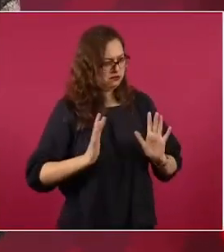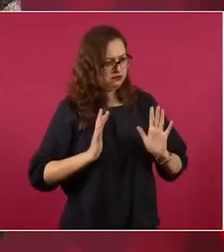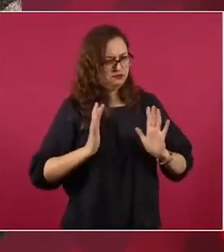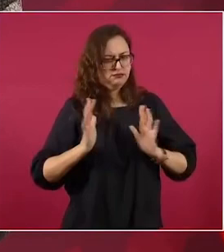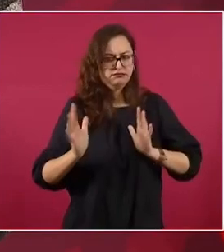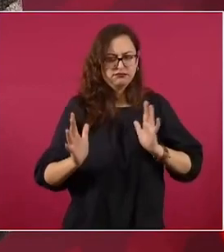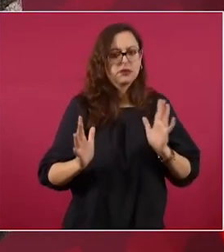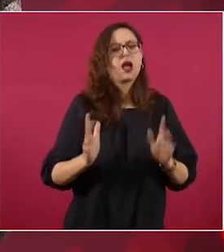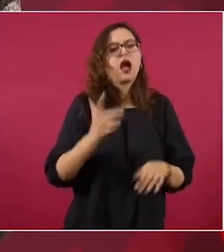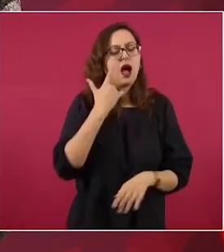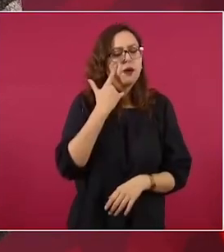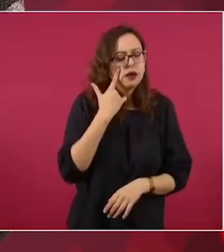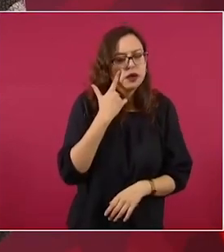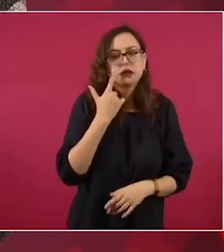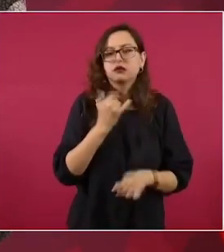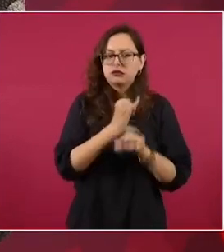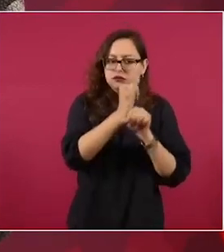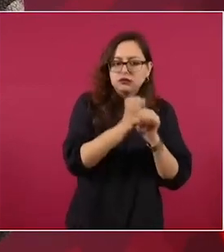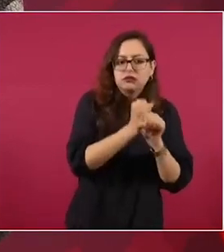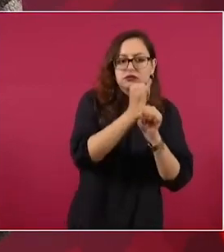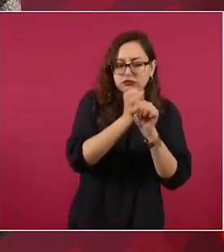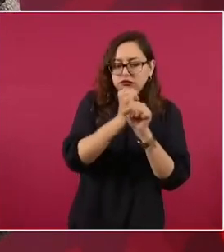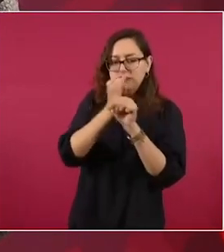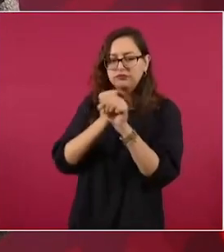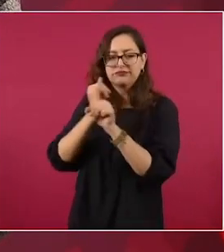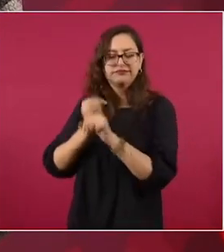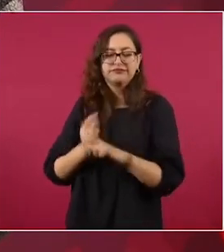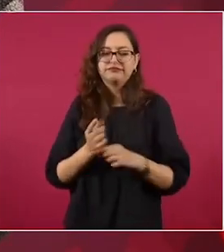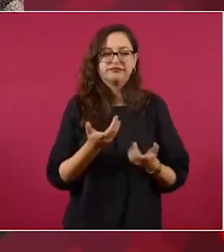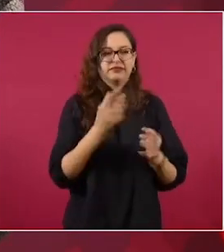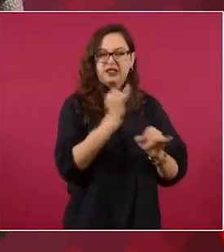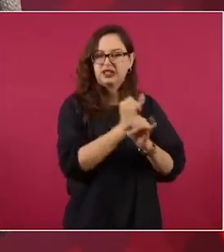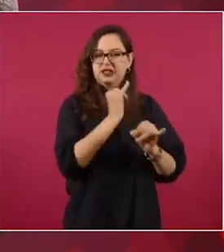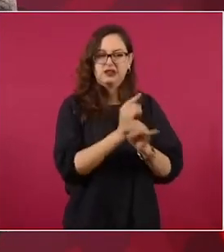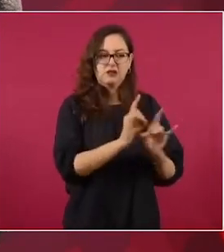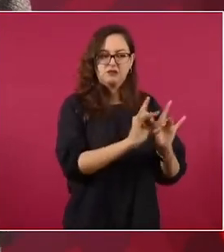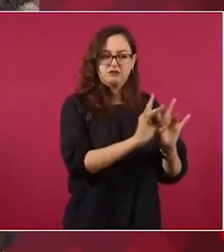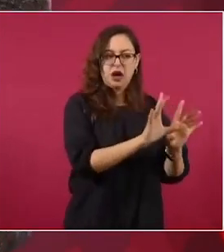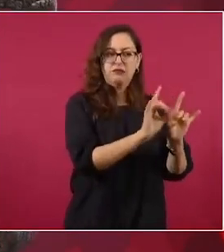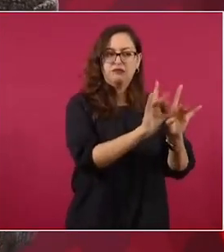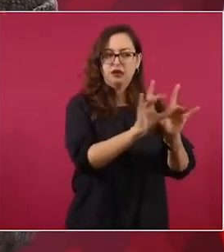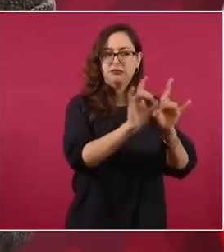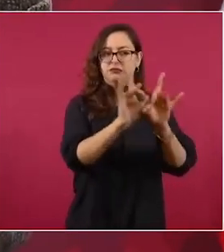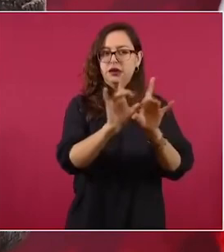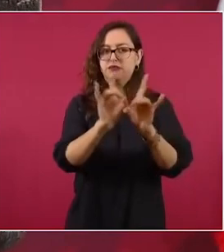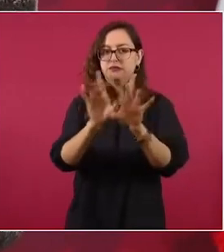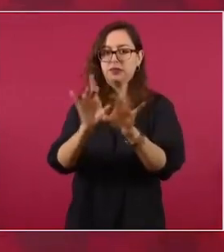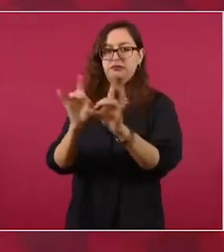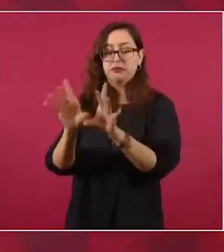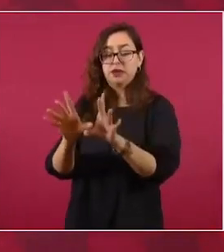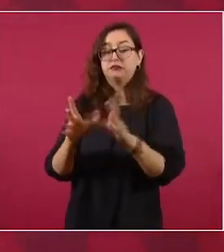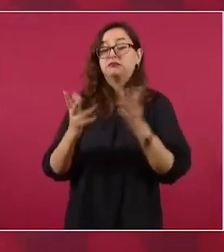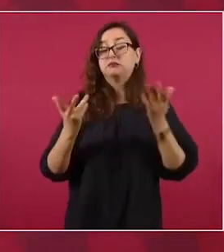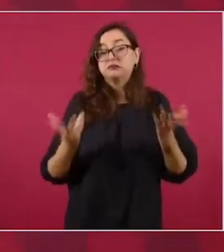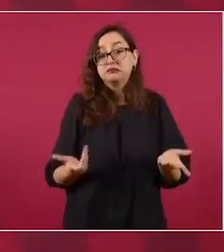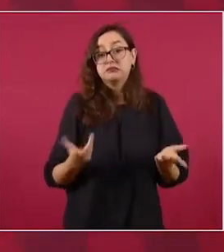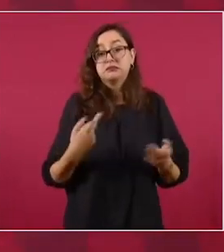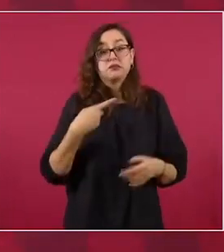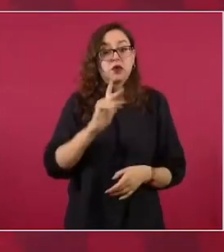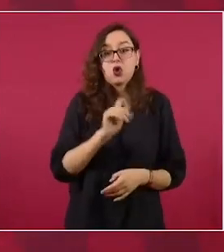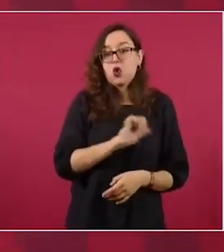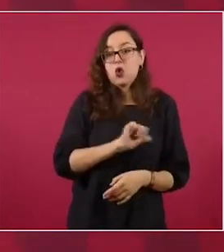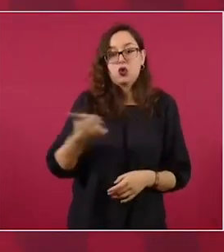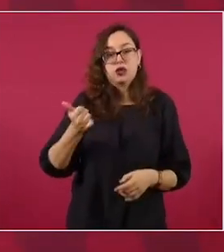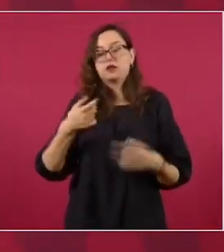varias cosas. Sin embargo, hay quienes sostienen que no